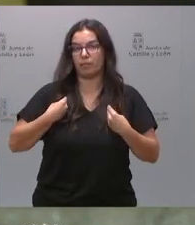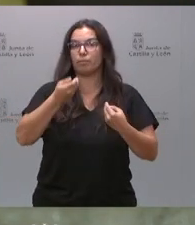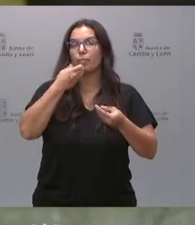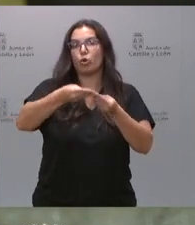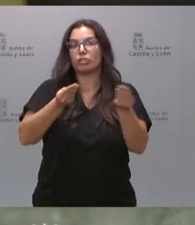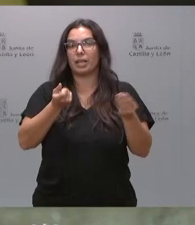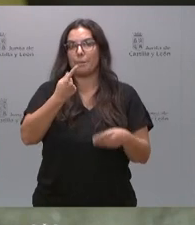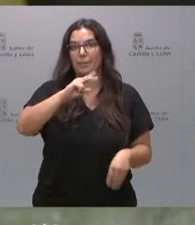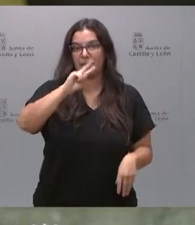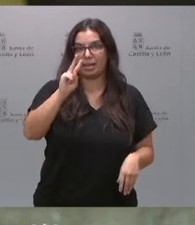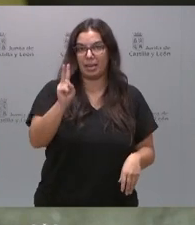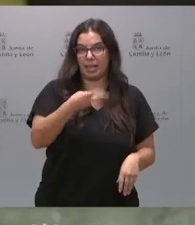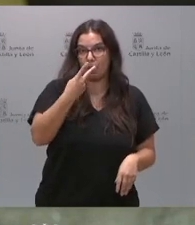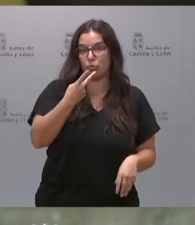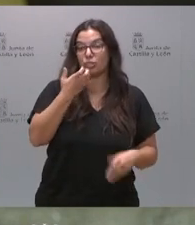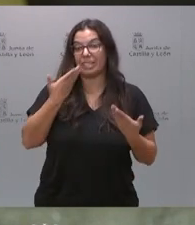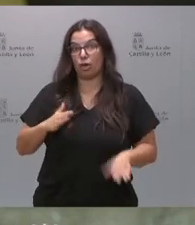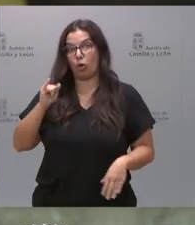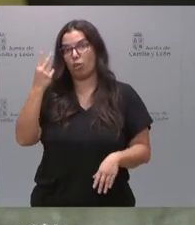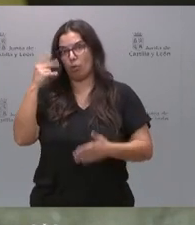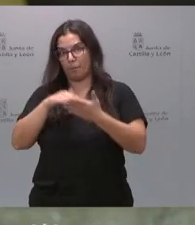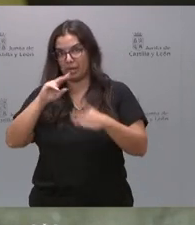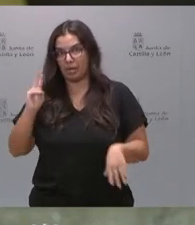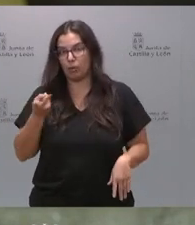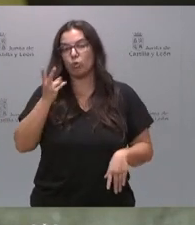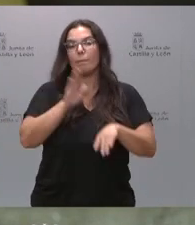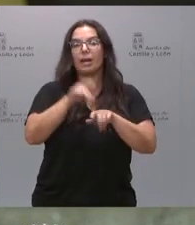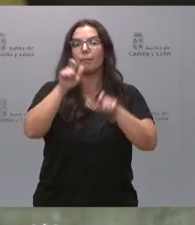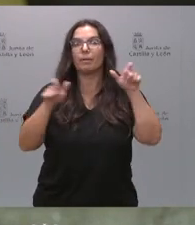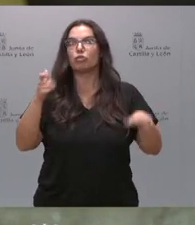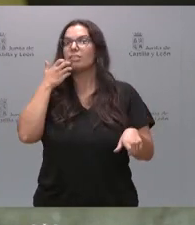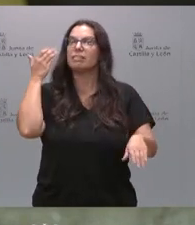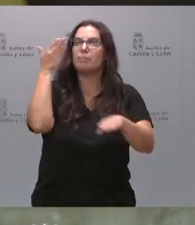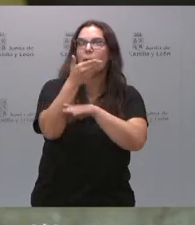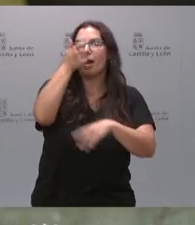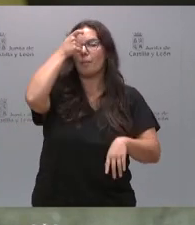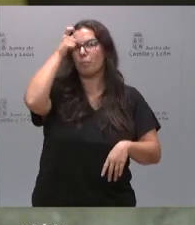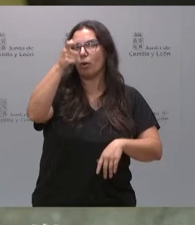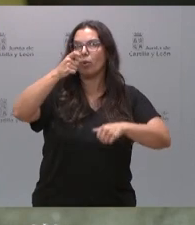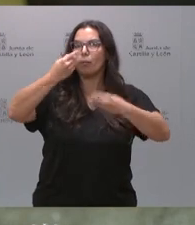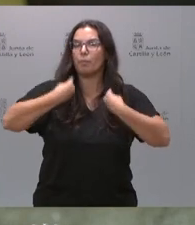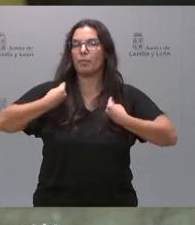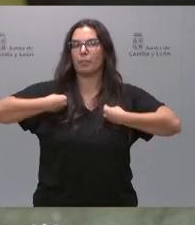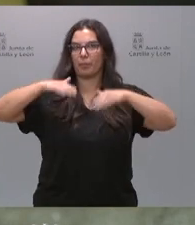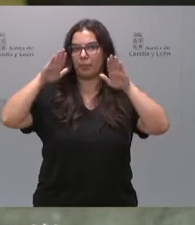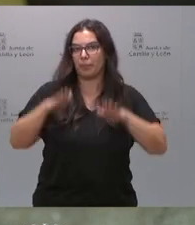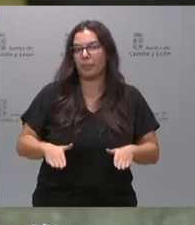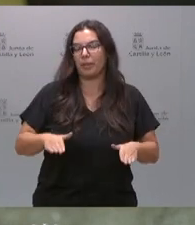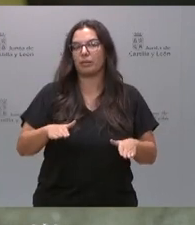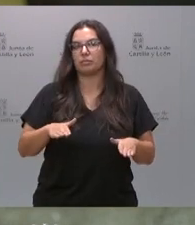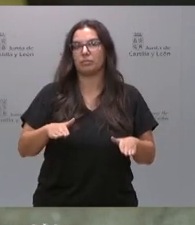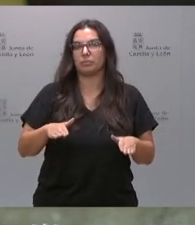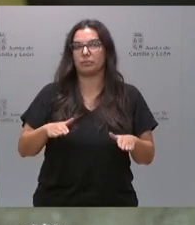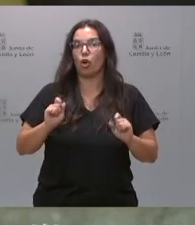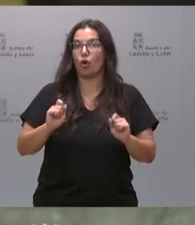y de dos mil, si tienen hijos, a aquellas personas que fijen su residencia en el medio rural de Castilla y